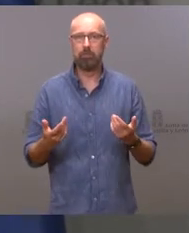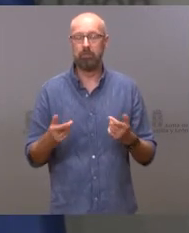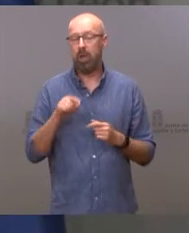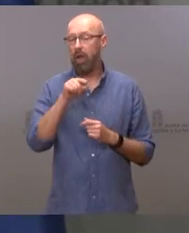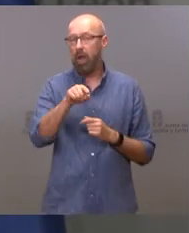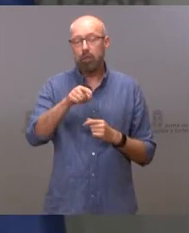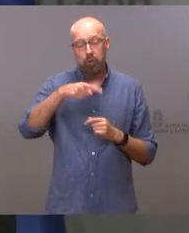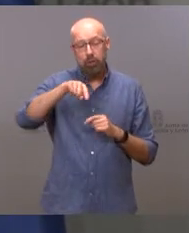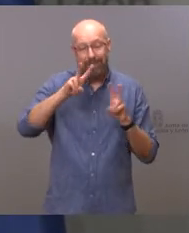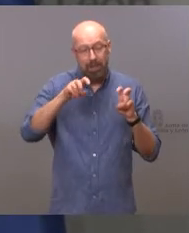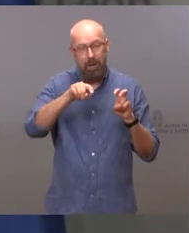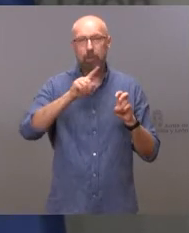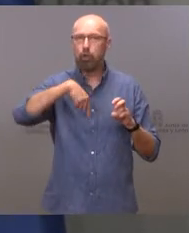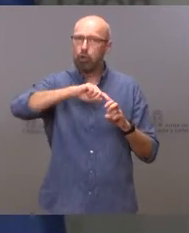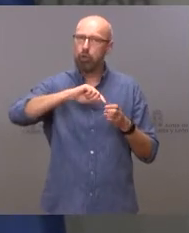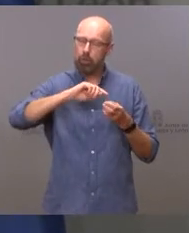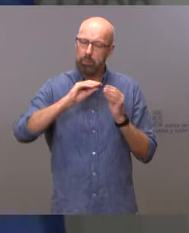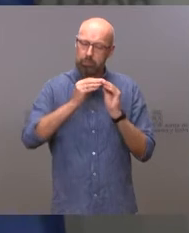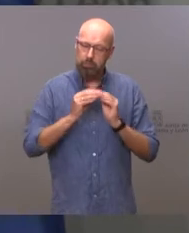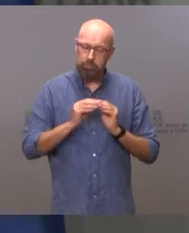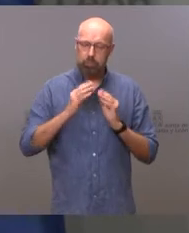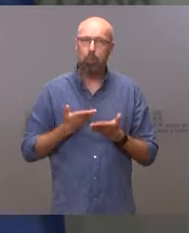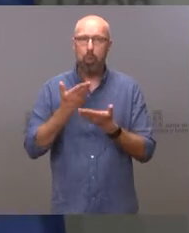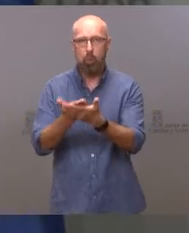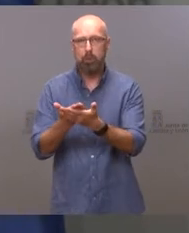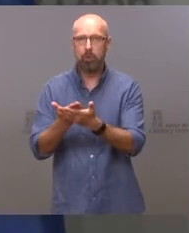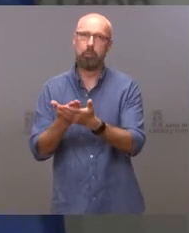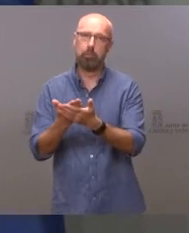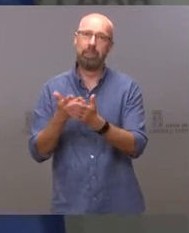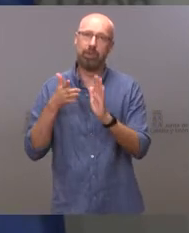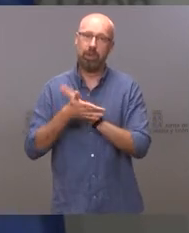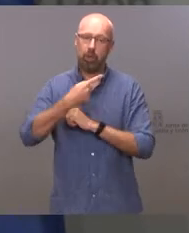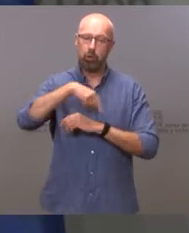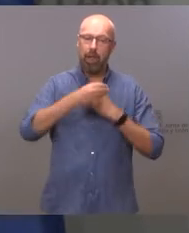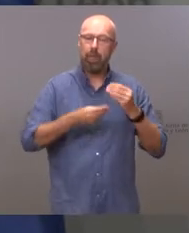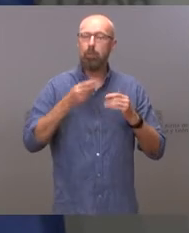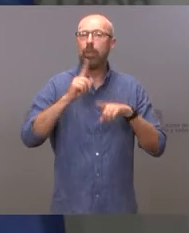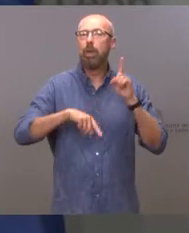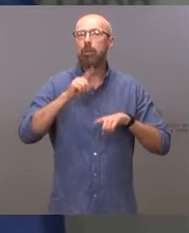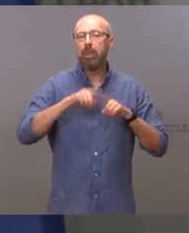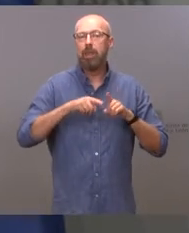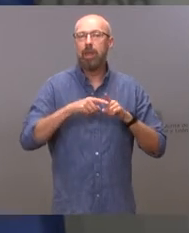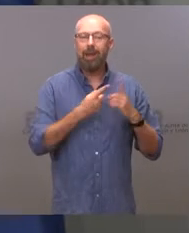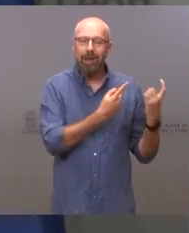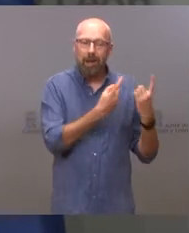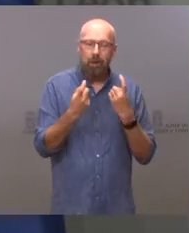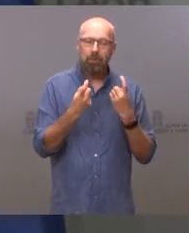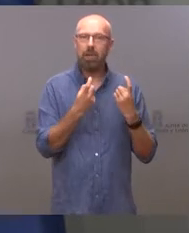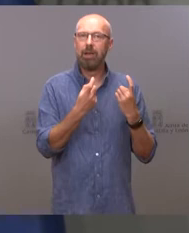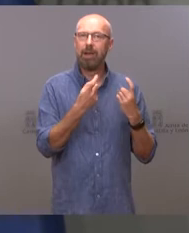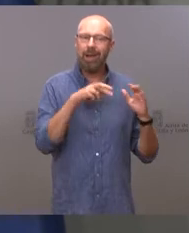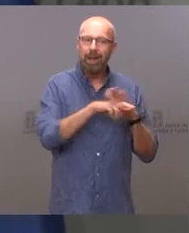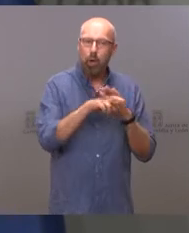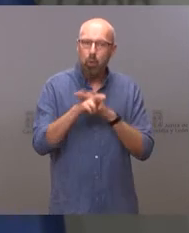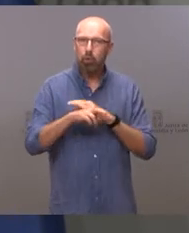que se propone, eso es lo que se hace, que es actuar de acuerdo a nuestros recursos, nuestra capacidad para ofrecer